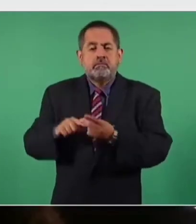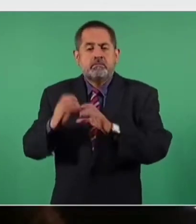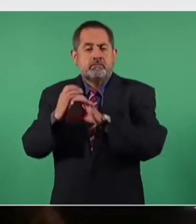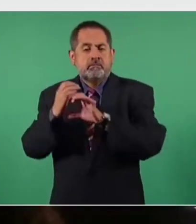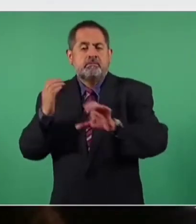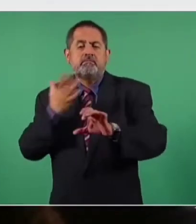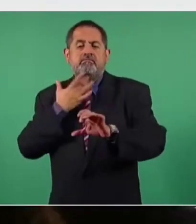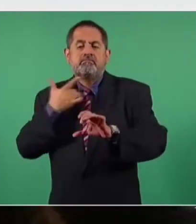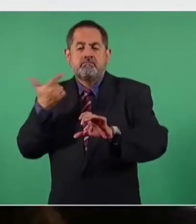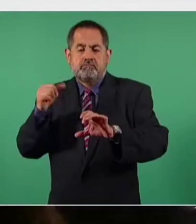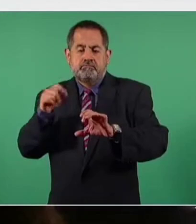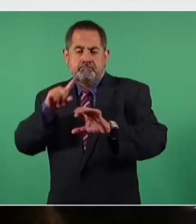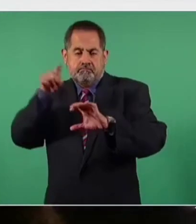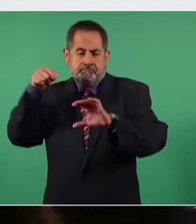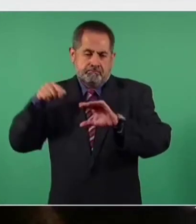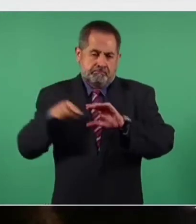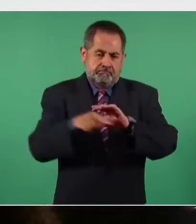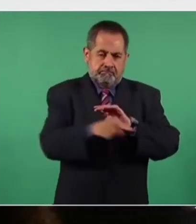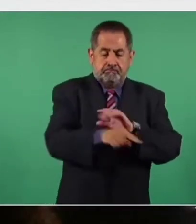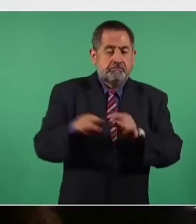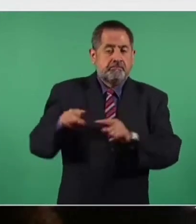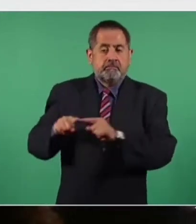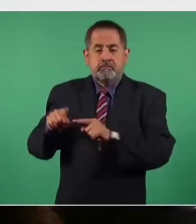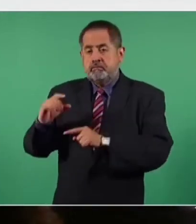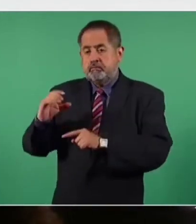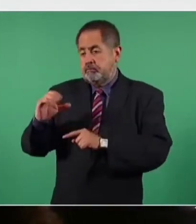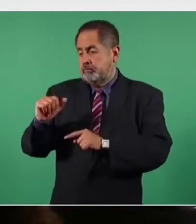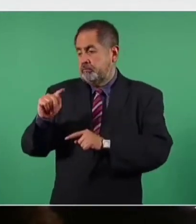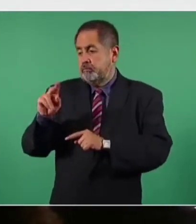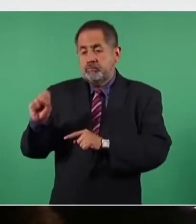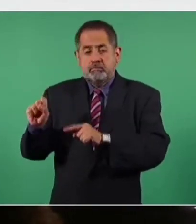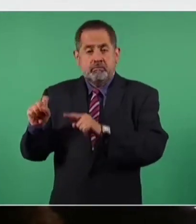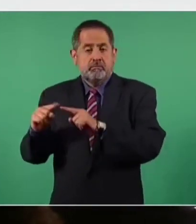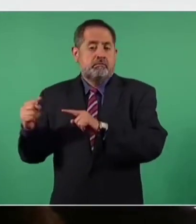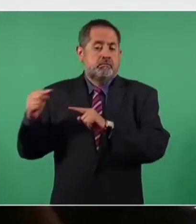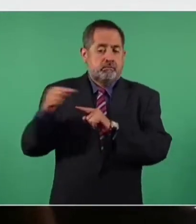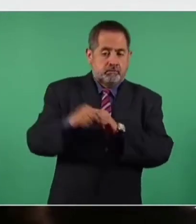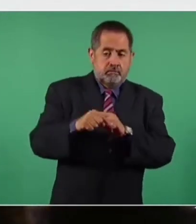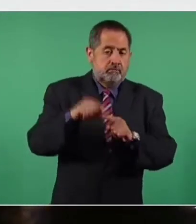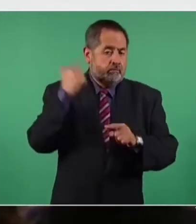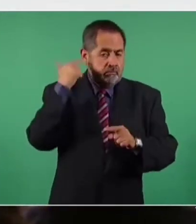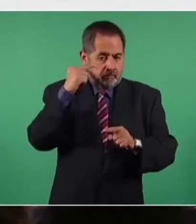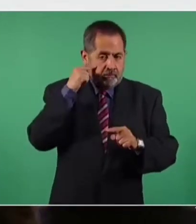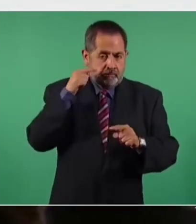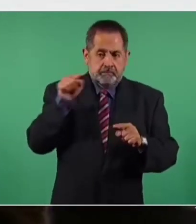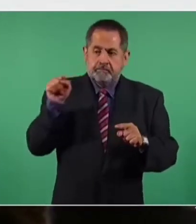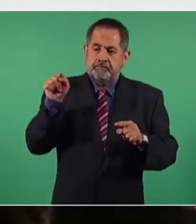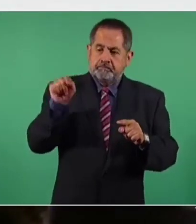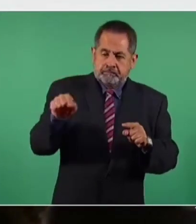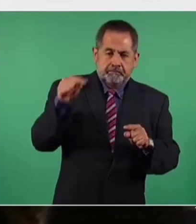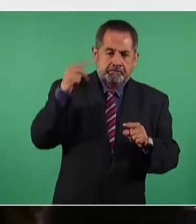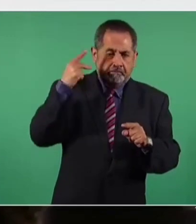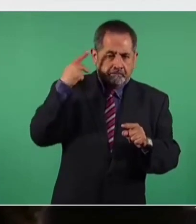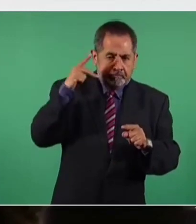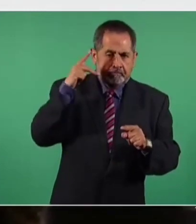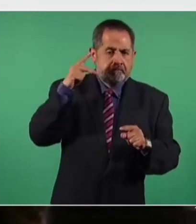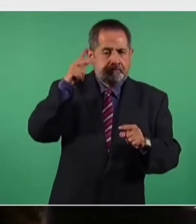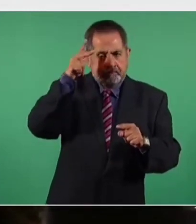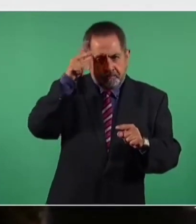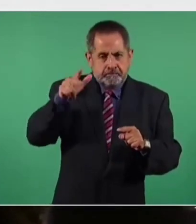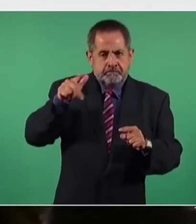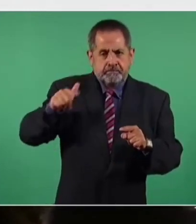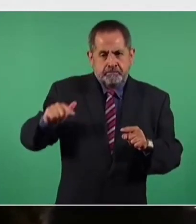que viene desde Cactus hasta Guadalajara, pasando por Veracruz, por Puebla, Hidalgo, Guanajuato